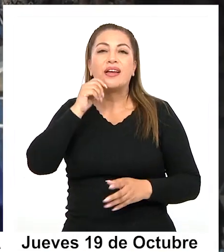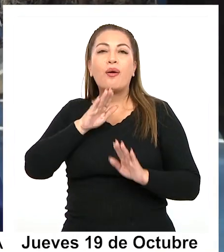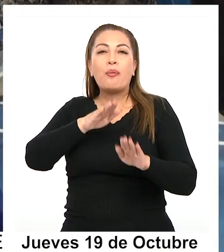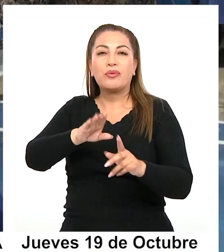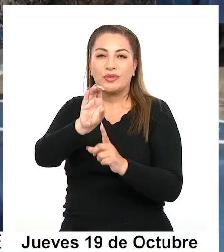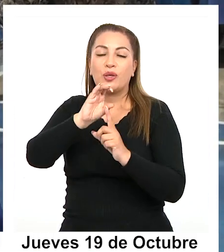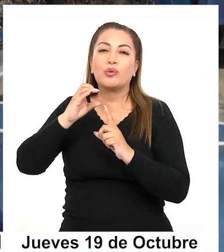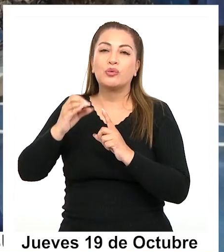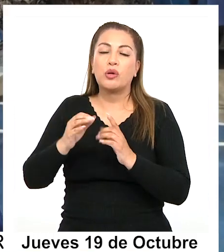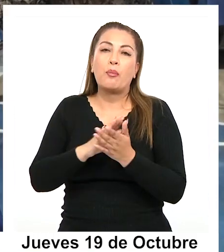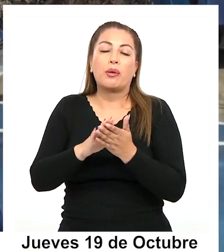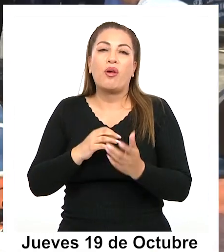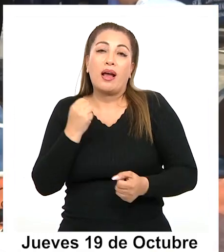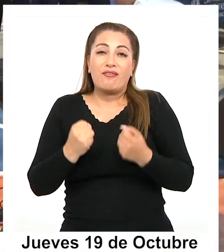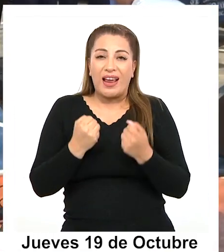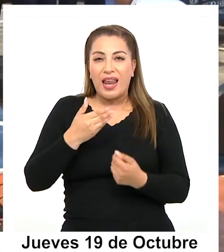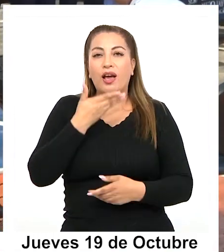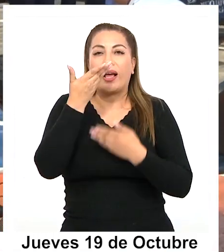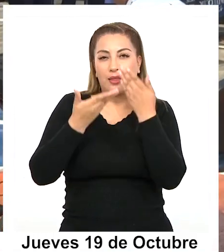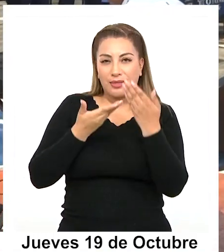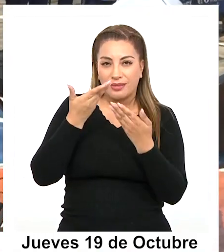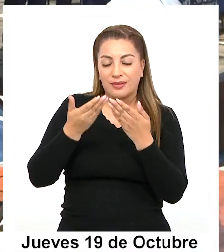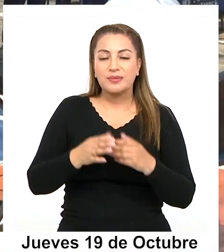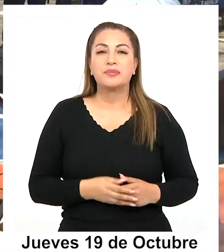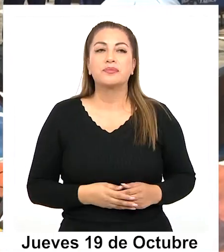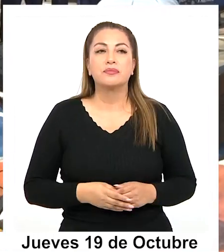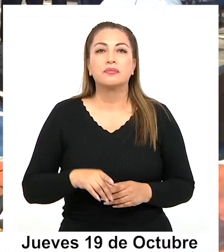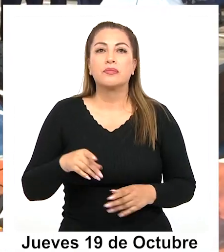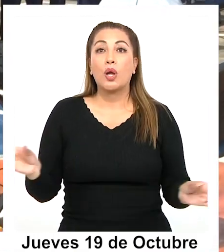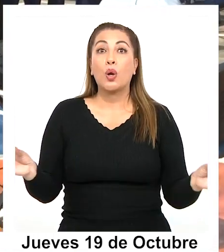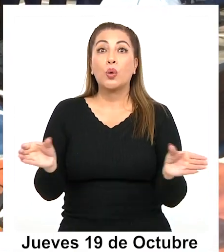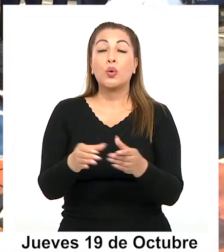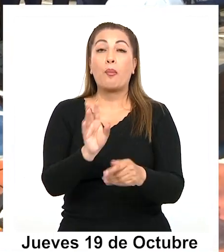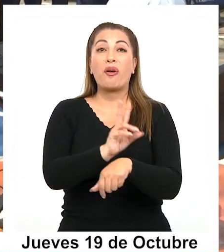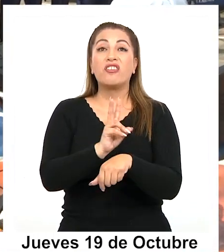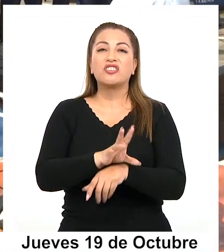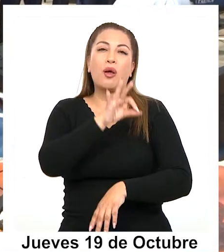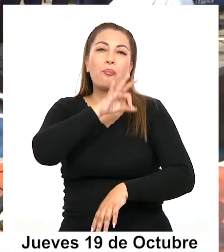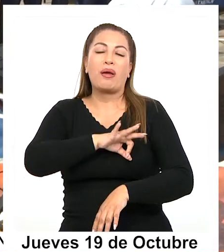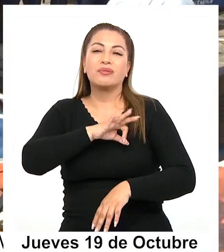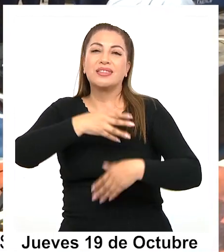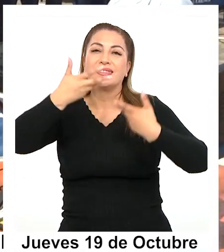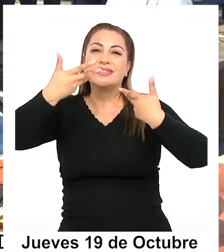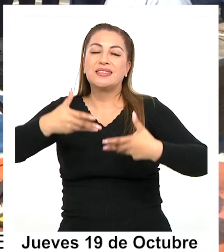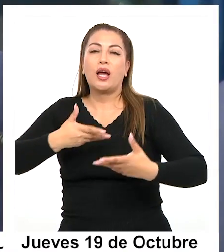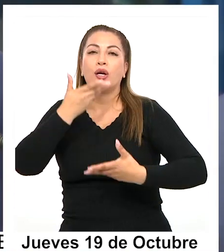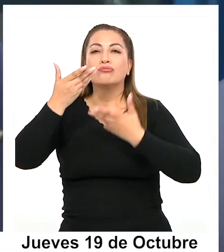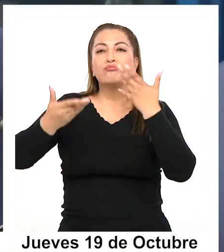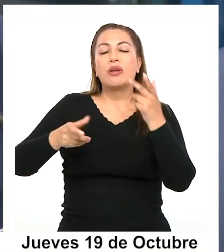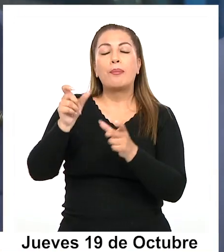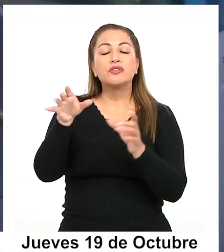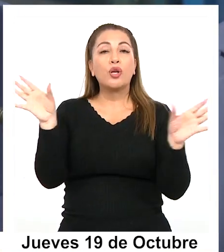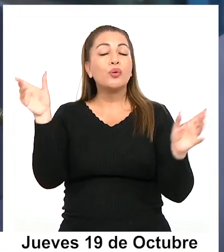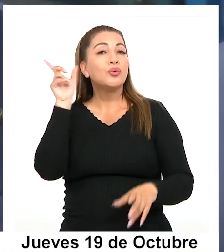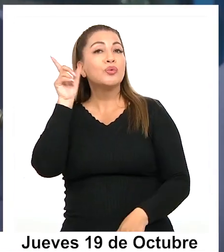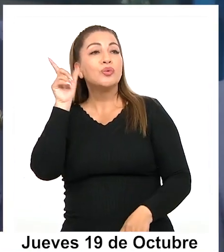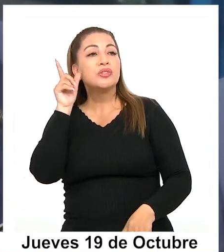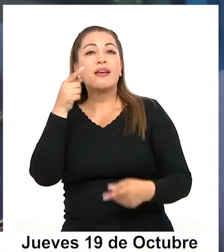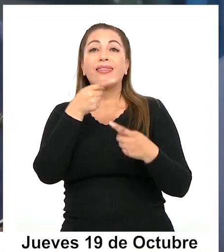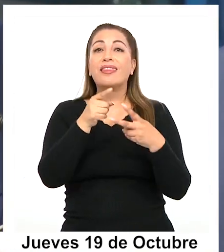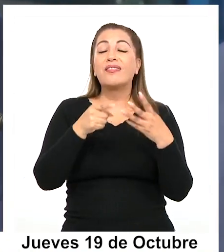la cultura, tanto en baile, en canto. El coro de profesores jubilados deleitó a los presentes con varias